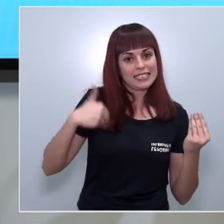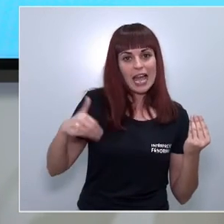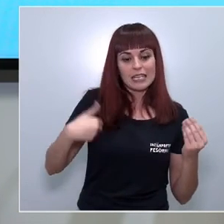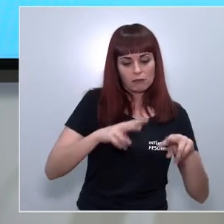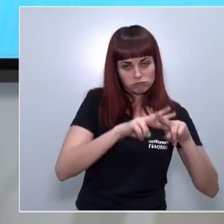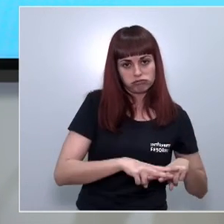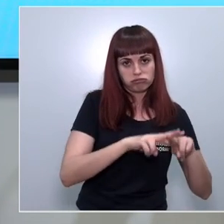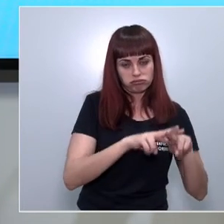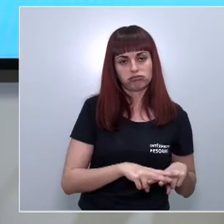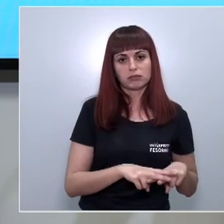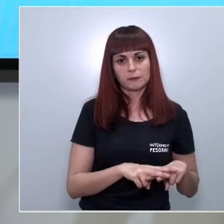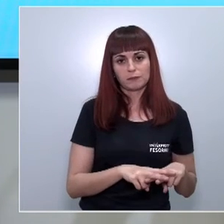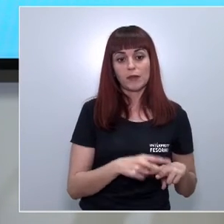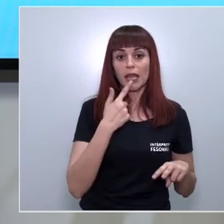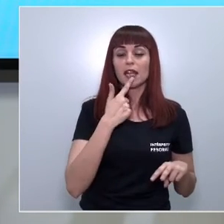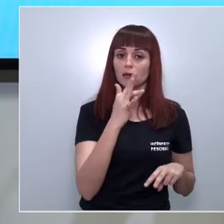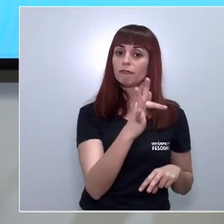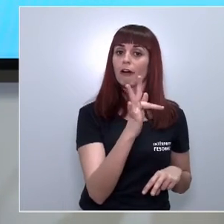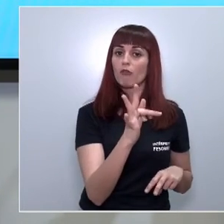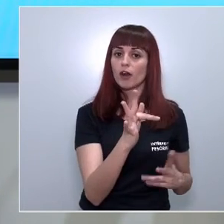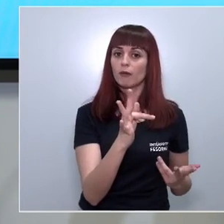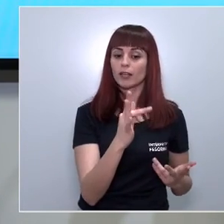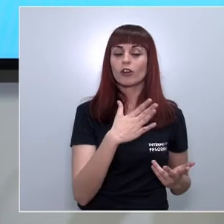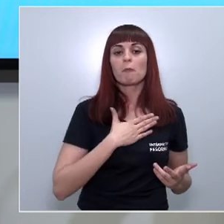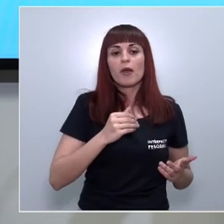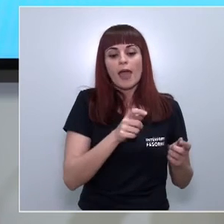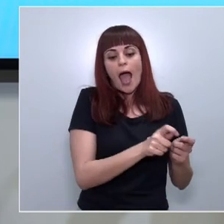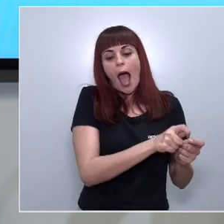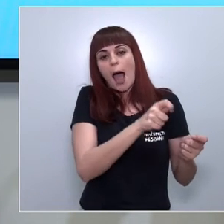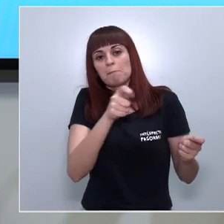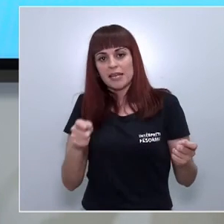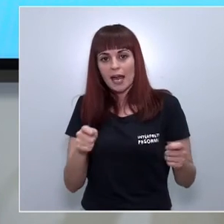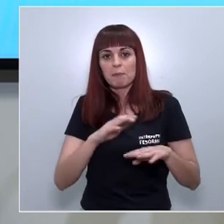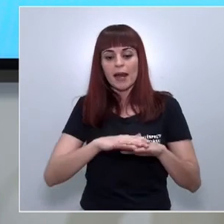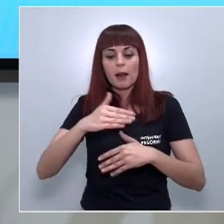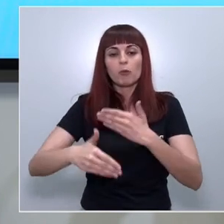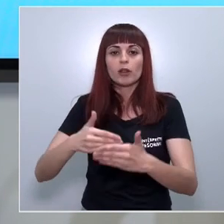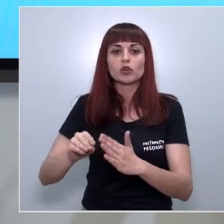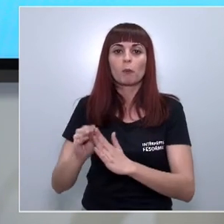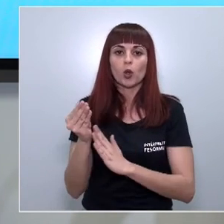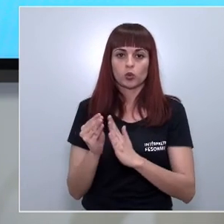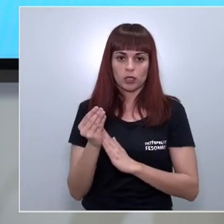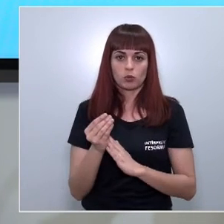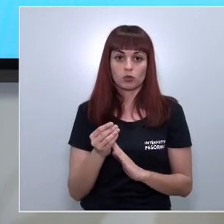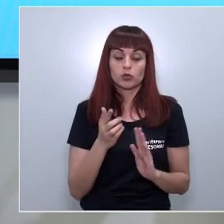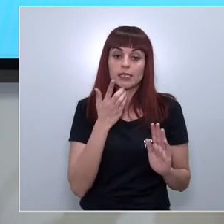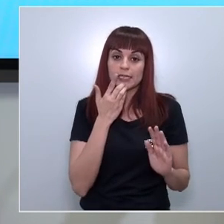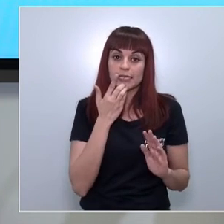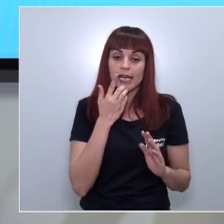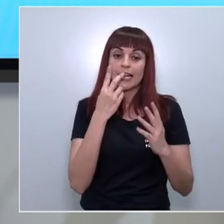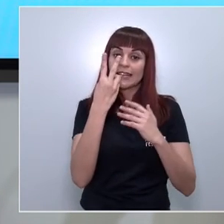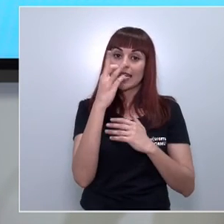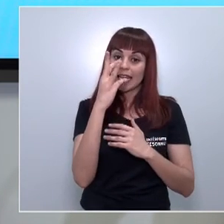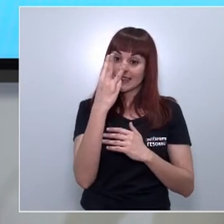ambientalmente con evaluación ambiental favorable se permite ampliación del proceso productivo dentro del proyecto siempre y cuando no se supere ese